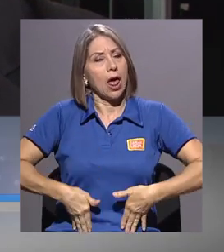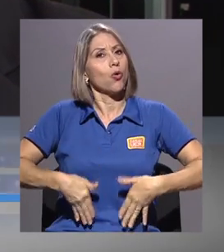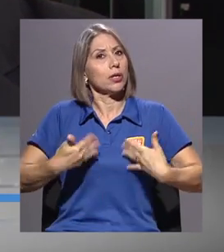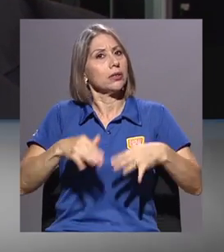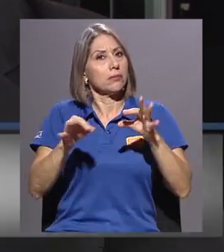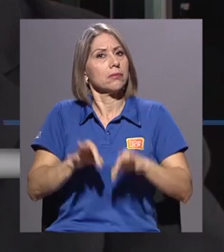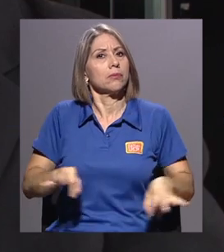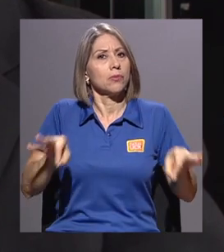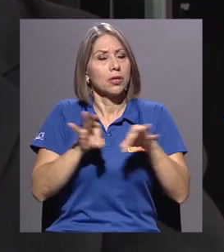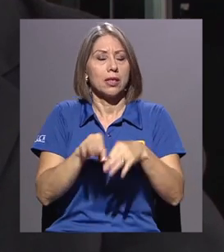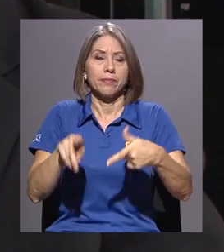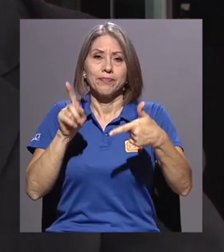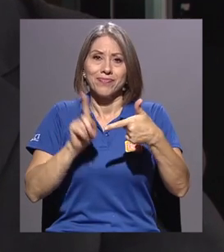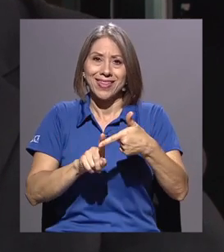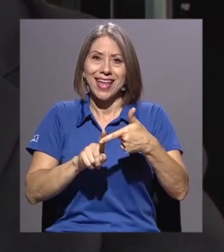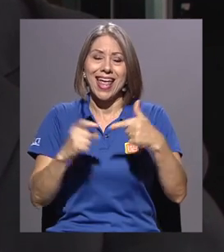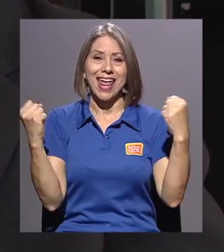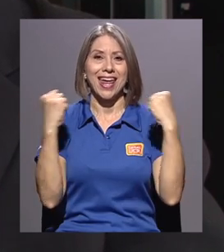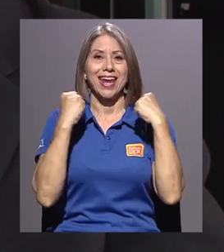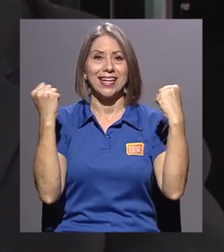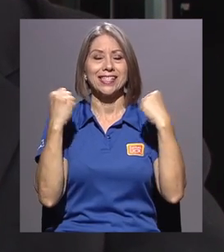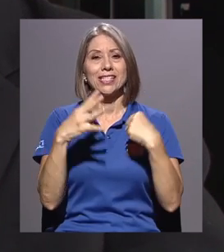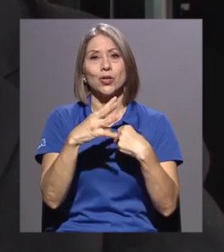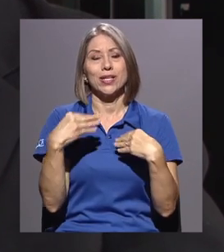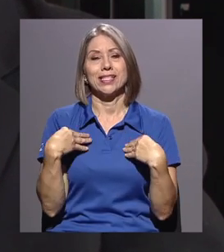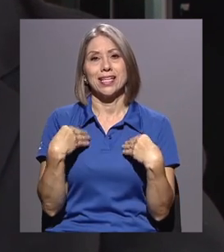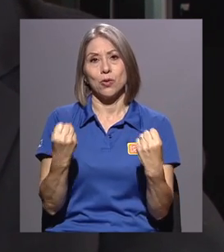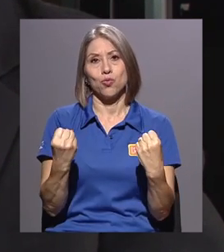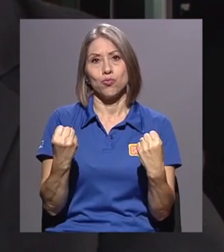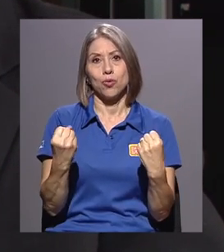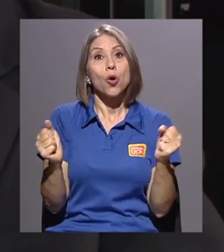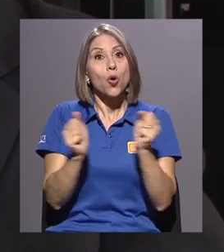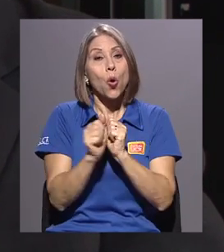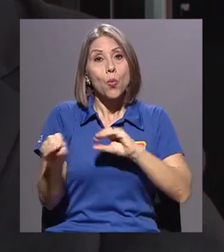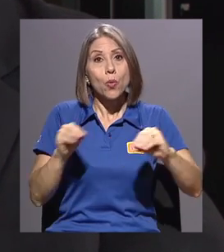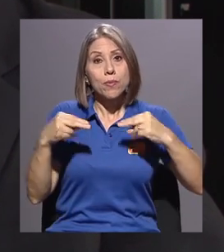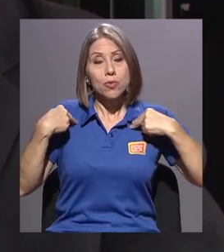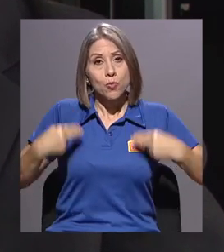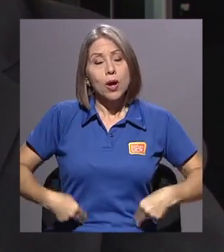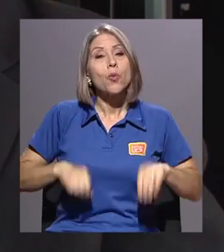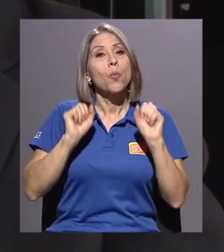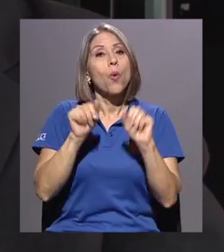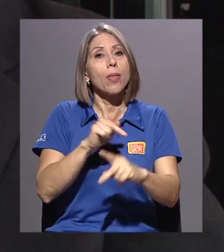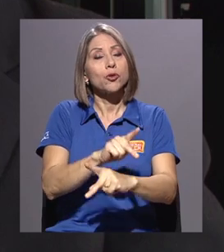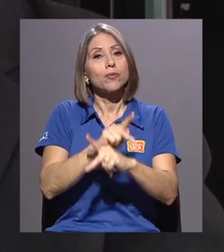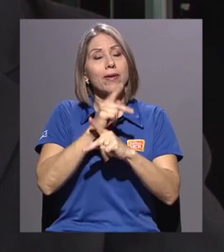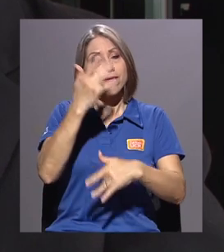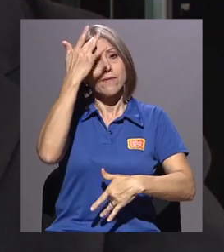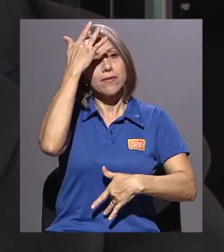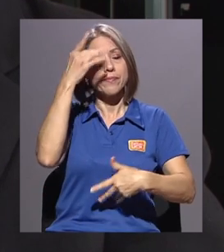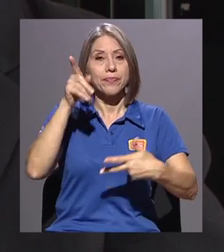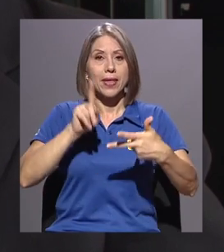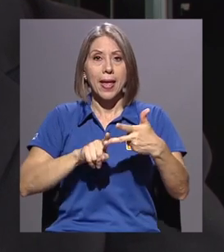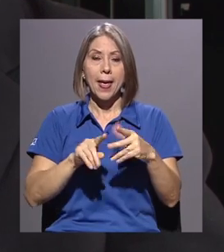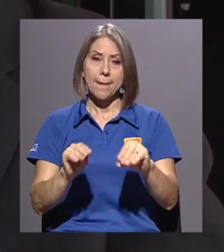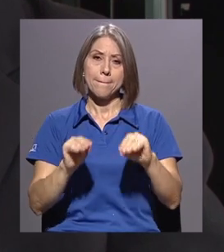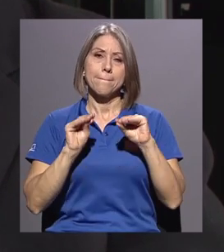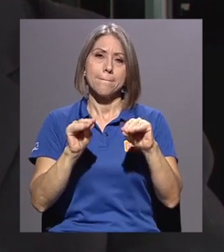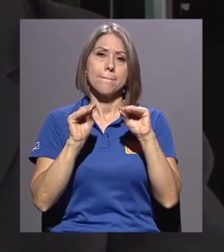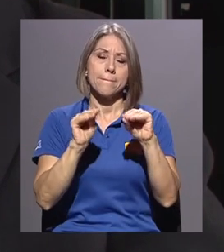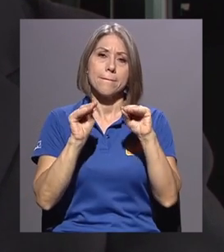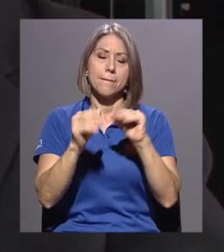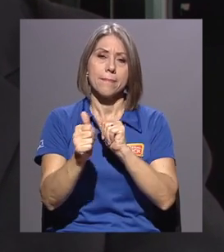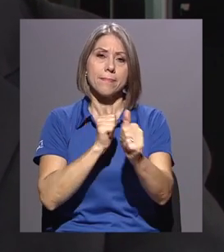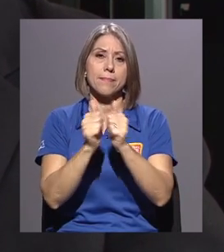salud, cómo a través del movimiento humano podemos ayudar en la prevención de enfermedades, lo que es pedagogía deportiva para los